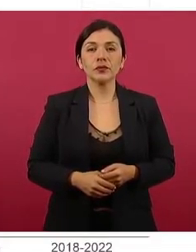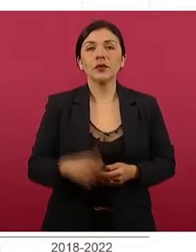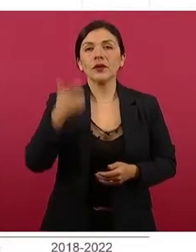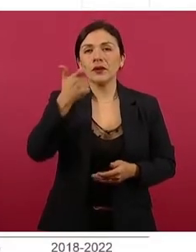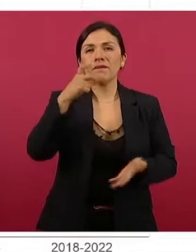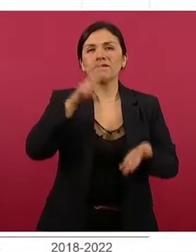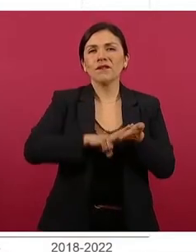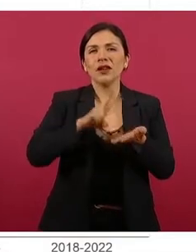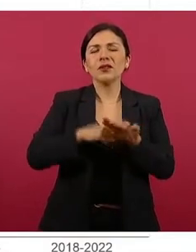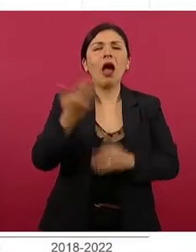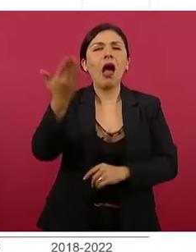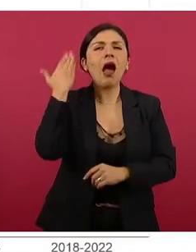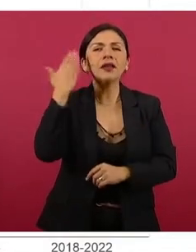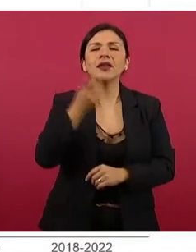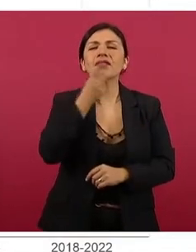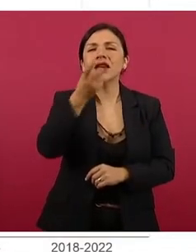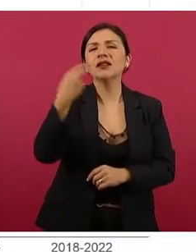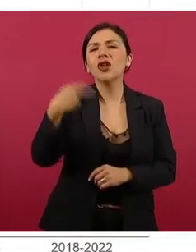devaluaciones,